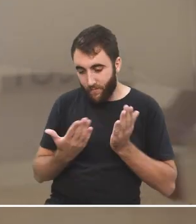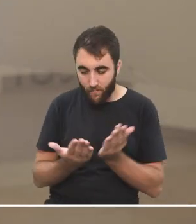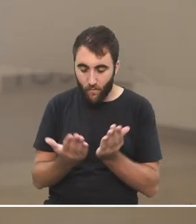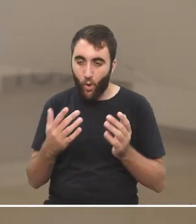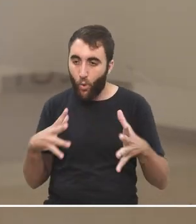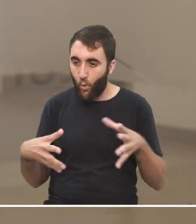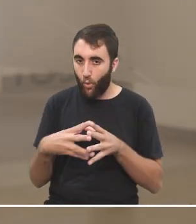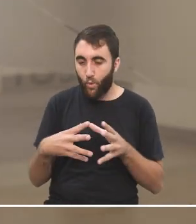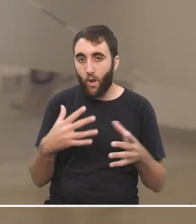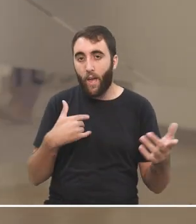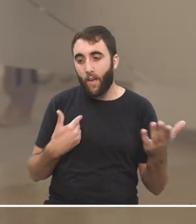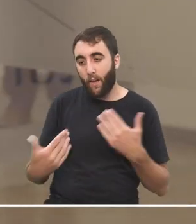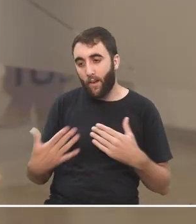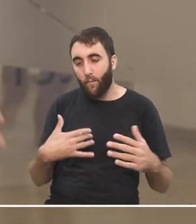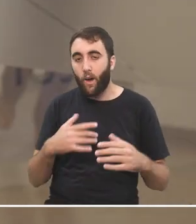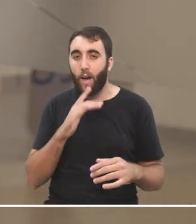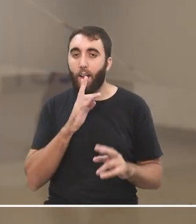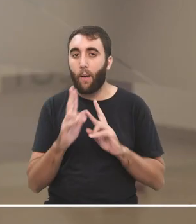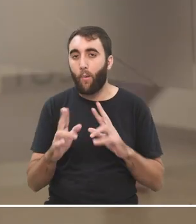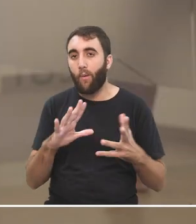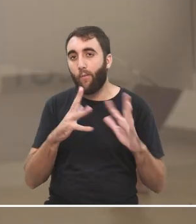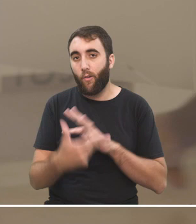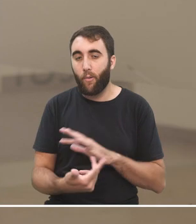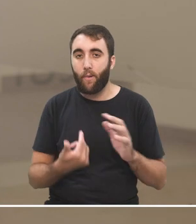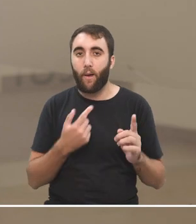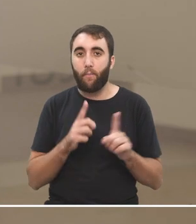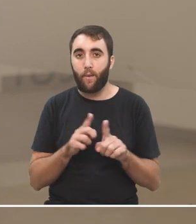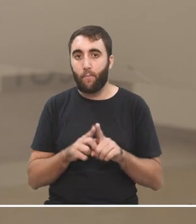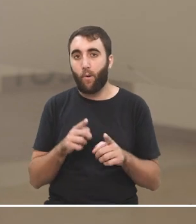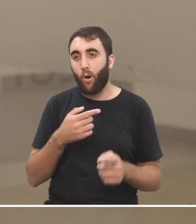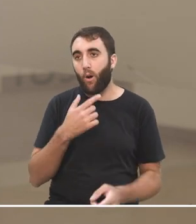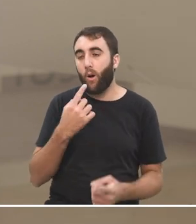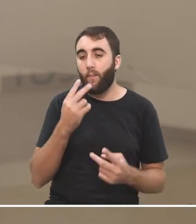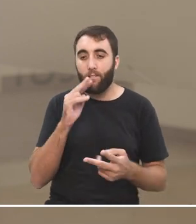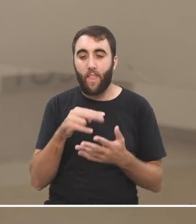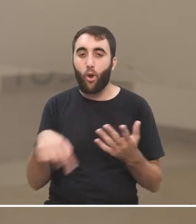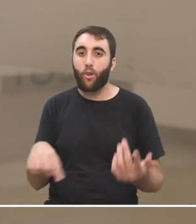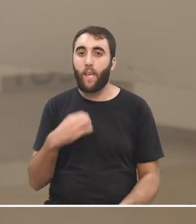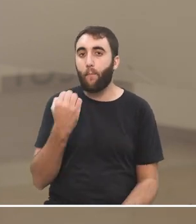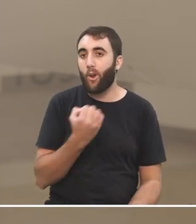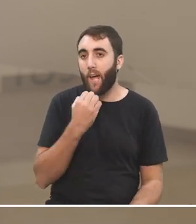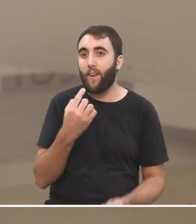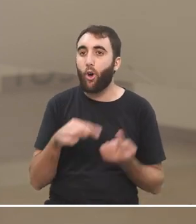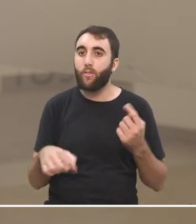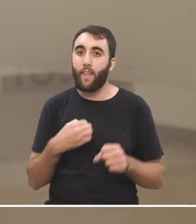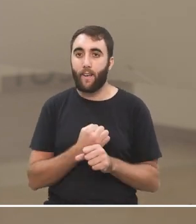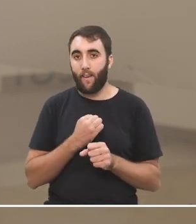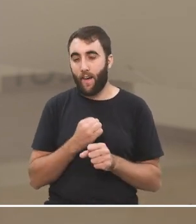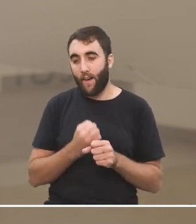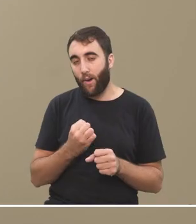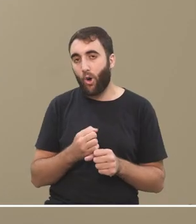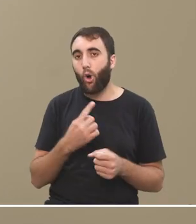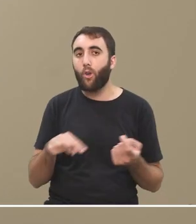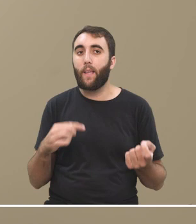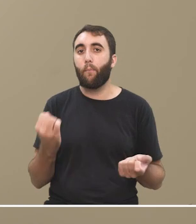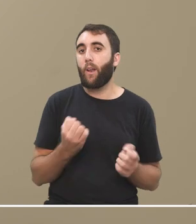bueno nos respondemos los adultos nos respondemos a nosotros mismos que estamos viendo cosas muy importantes cosas de trabajo cosas